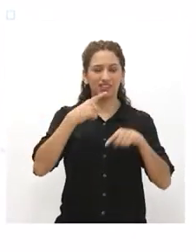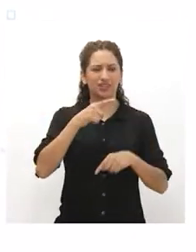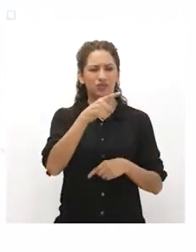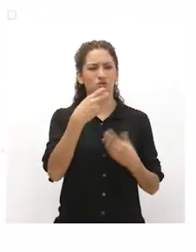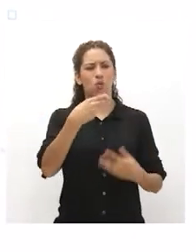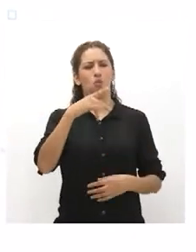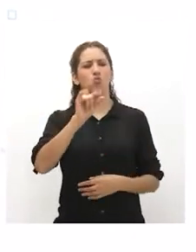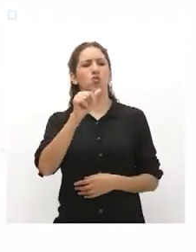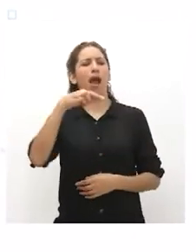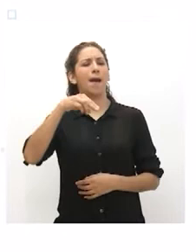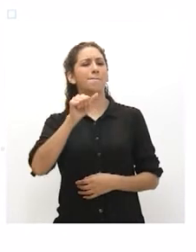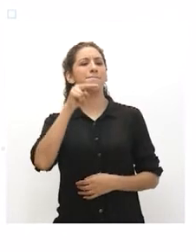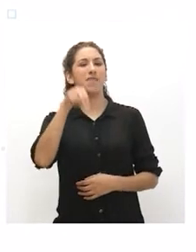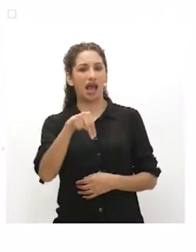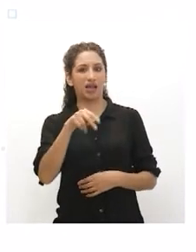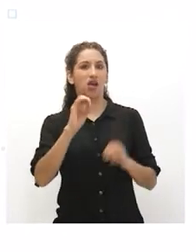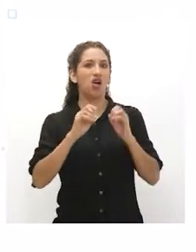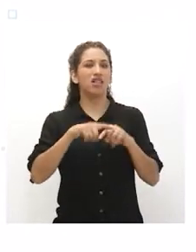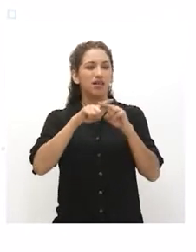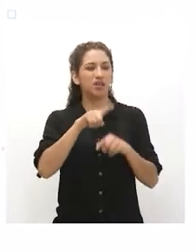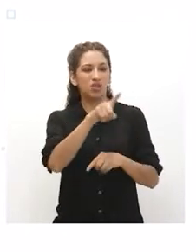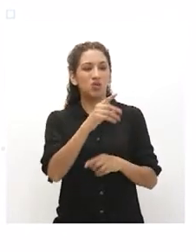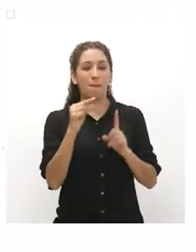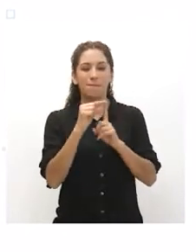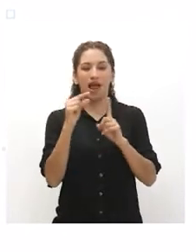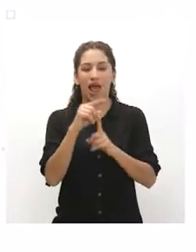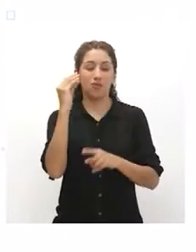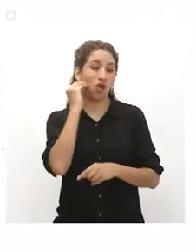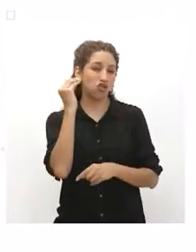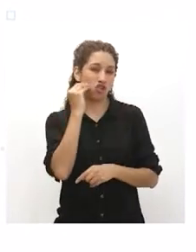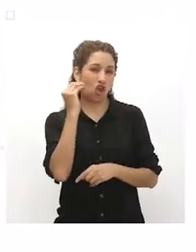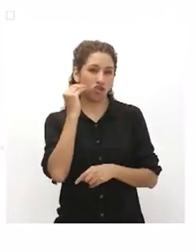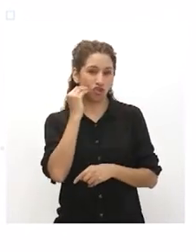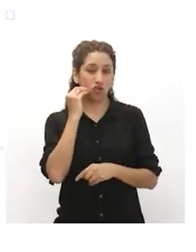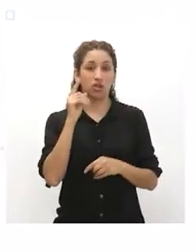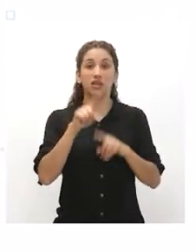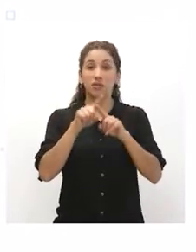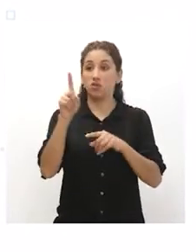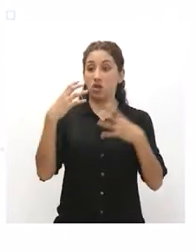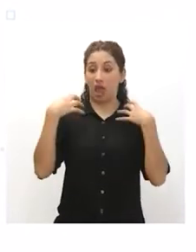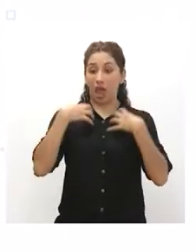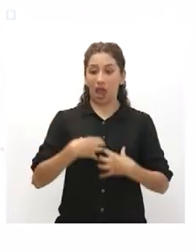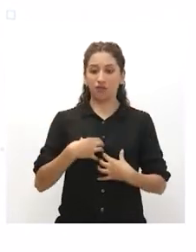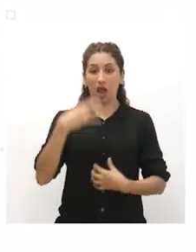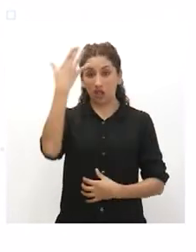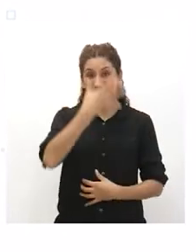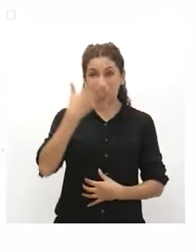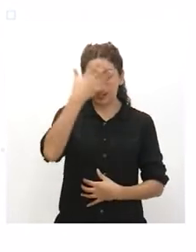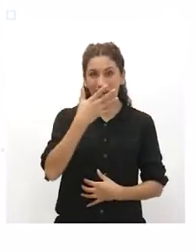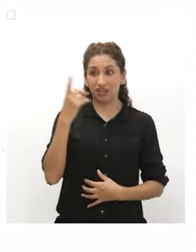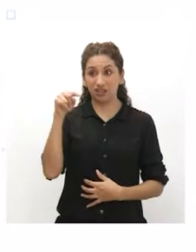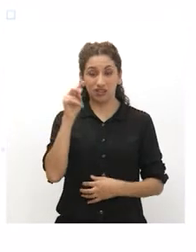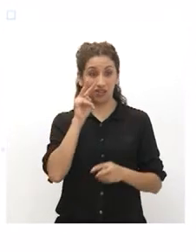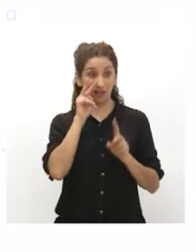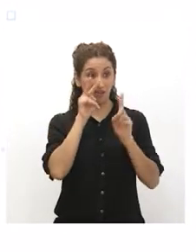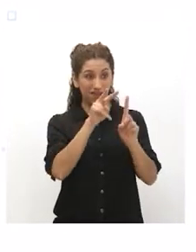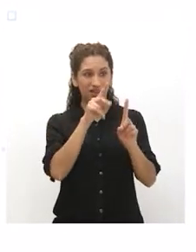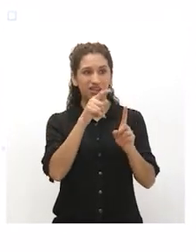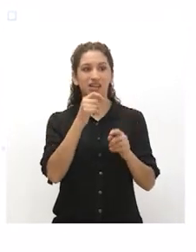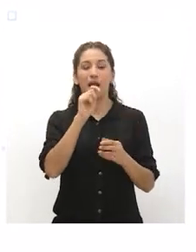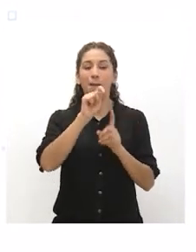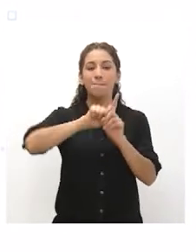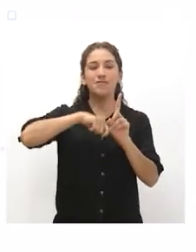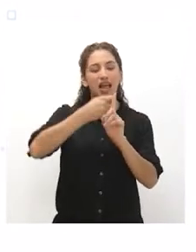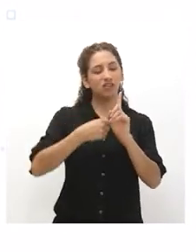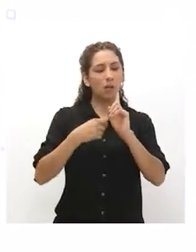estás huamán, cuando alguien hacía o decía algo tonto. Igualmente, había un abogado afro y se reían cuando lo veían comer